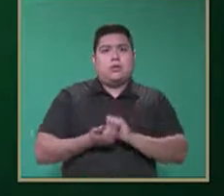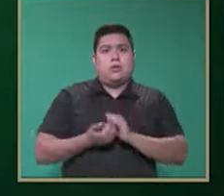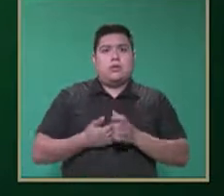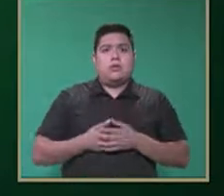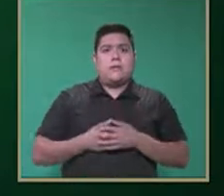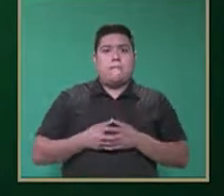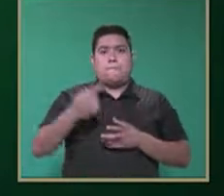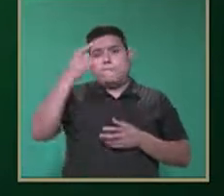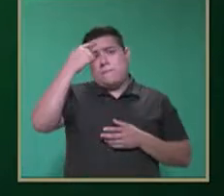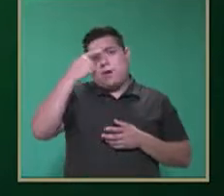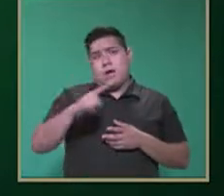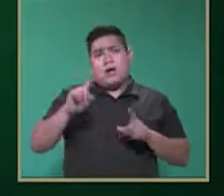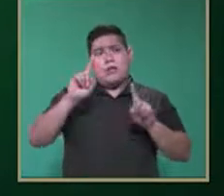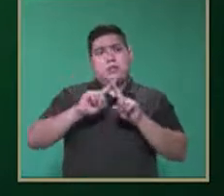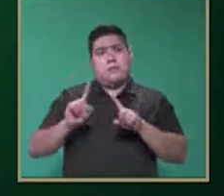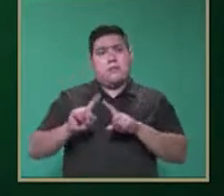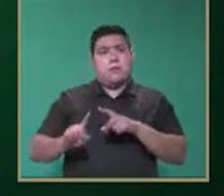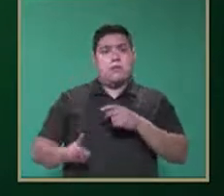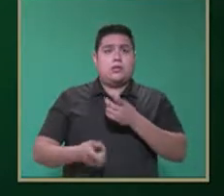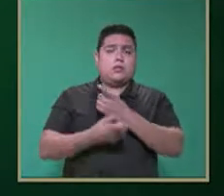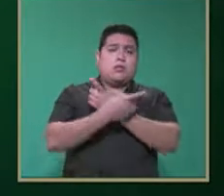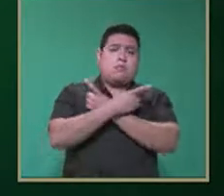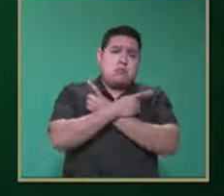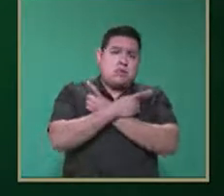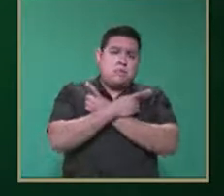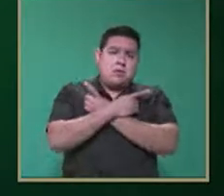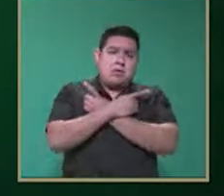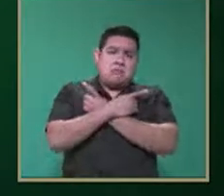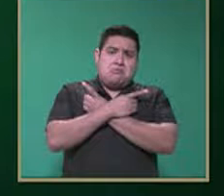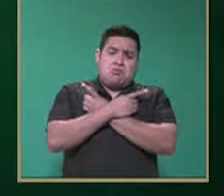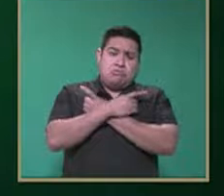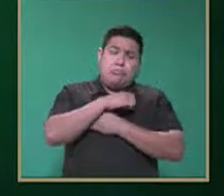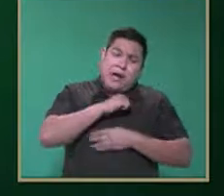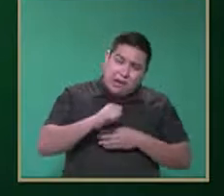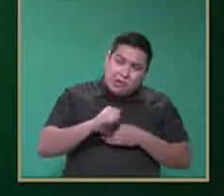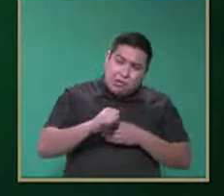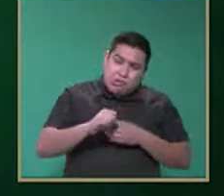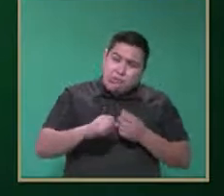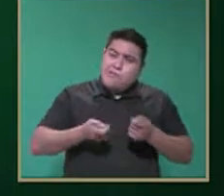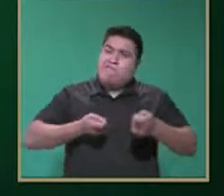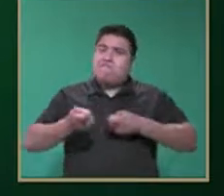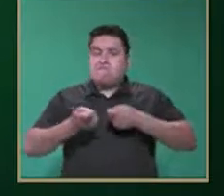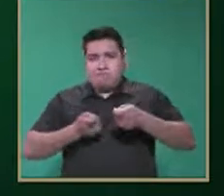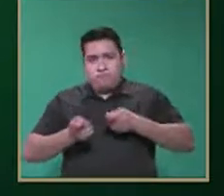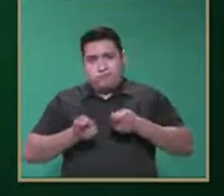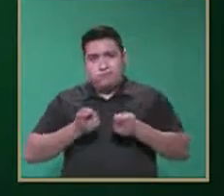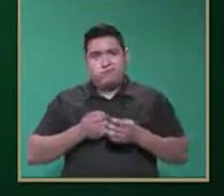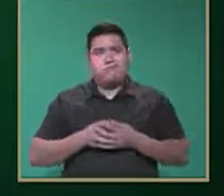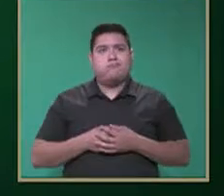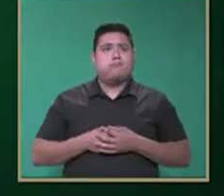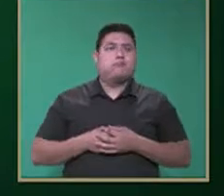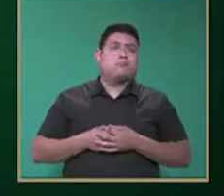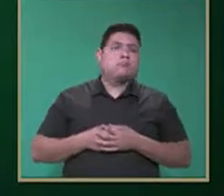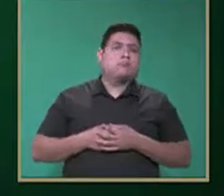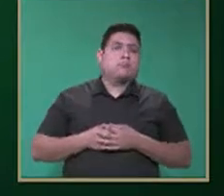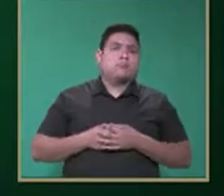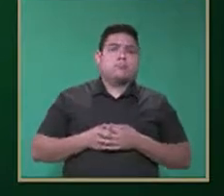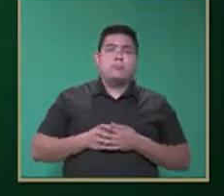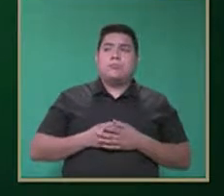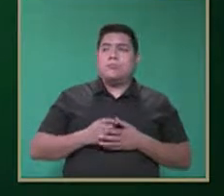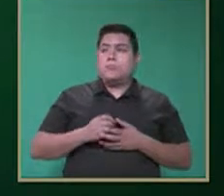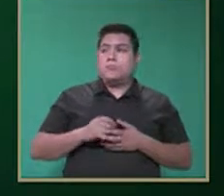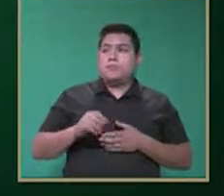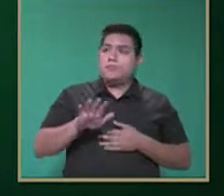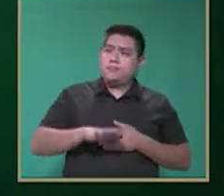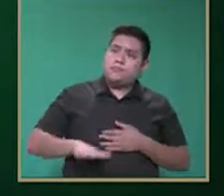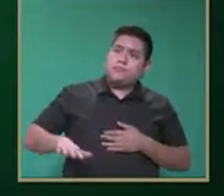resolver los comportamientos que no estén adecuados a la edad y al